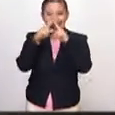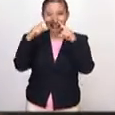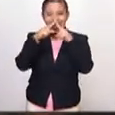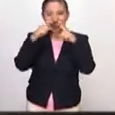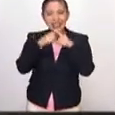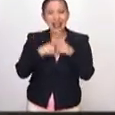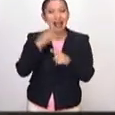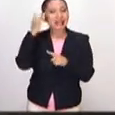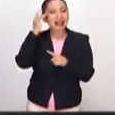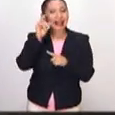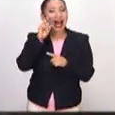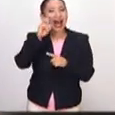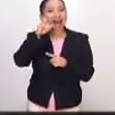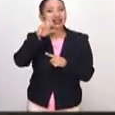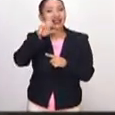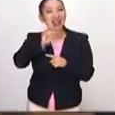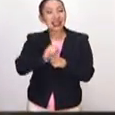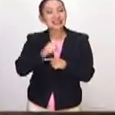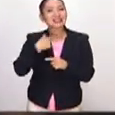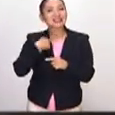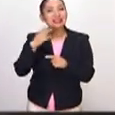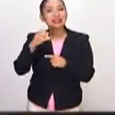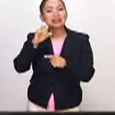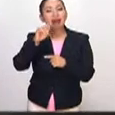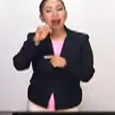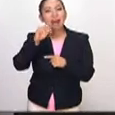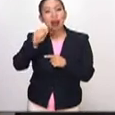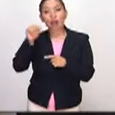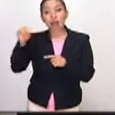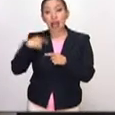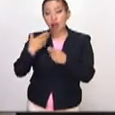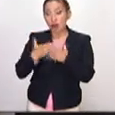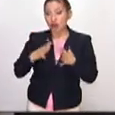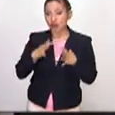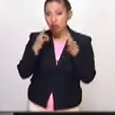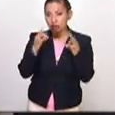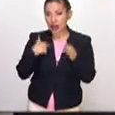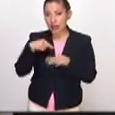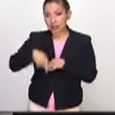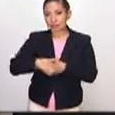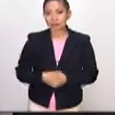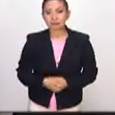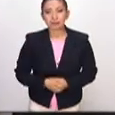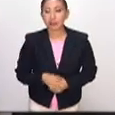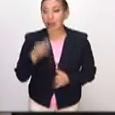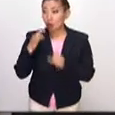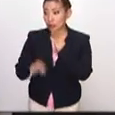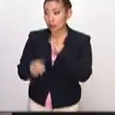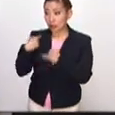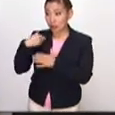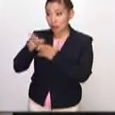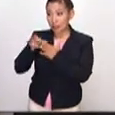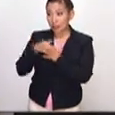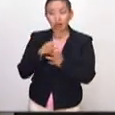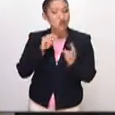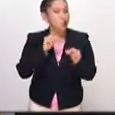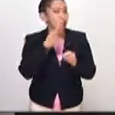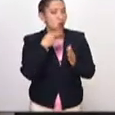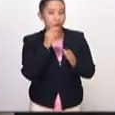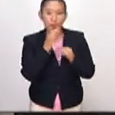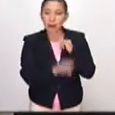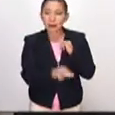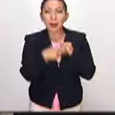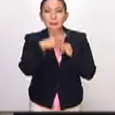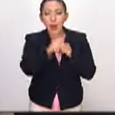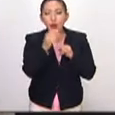que es actualmente la Fundación Carlos de Amberes, gracias a la cual tenemos esta obra en México. ¿Esta es la última obra de él? No es la última, pero sí una de